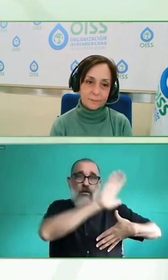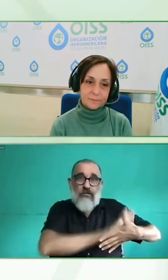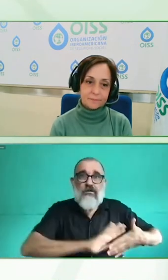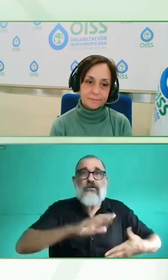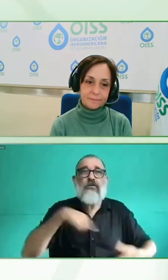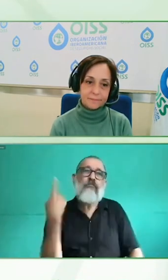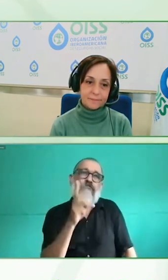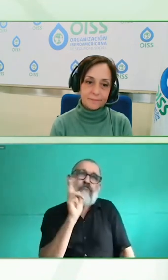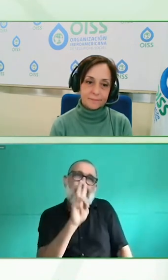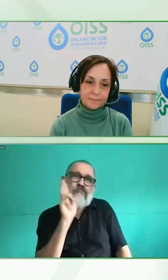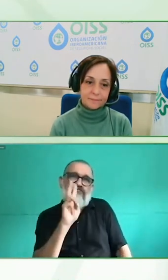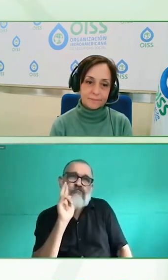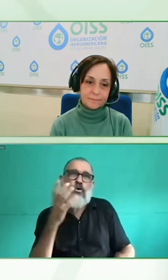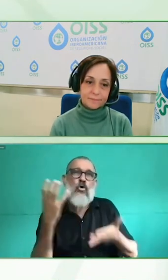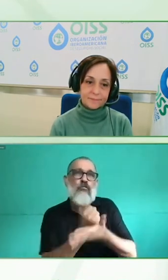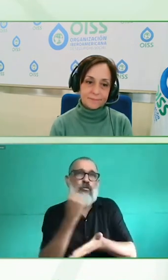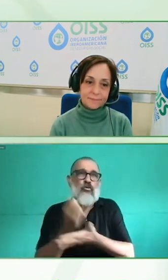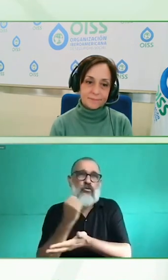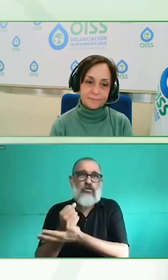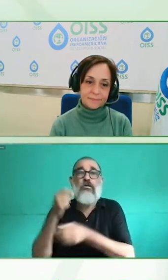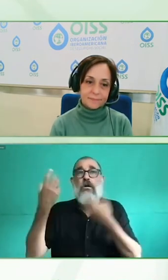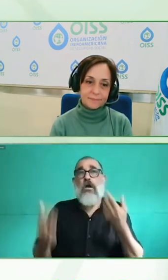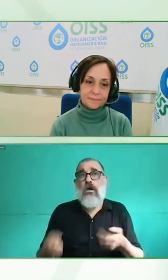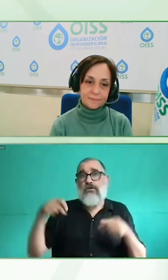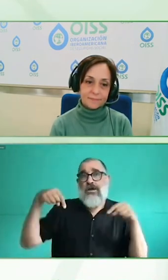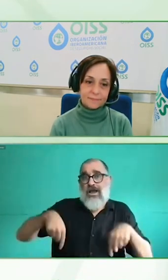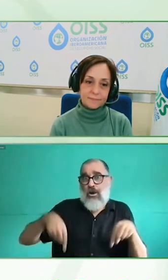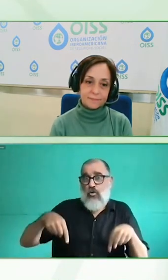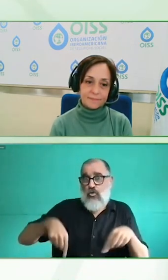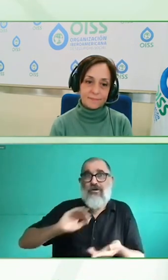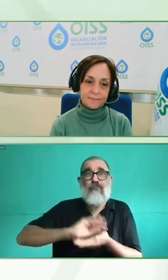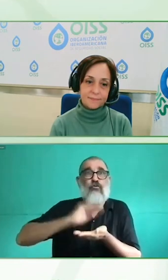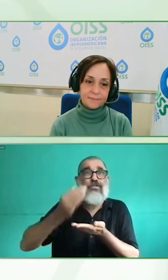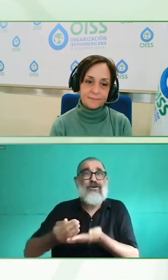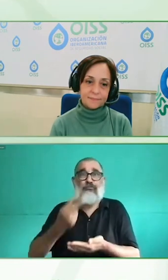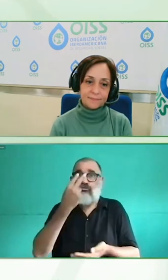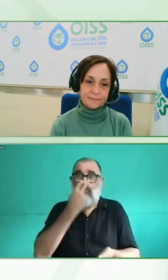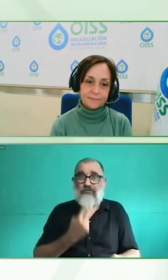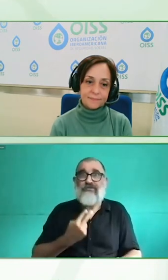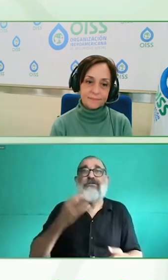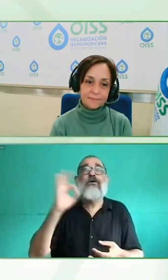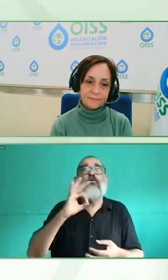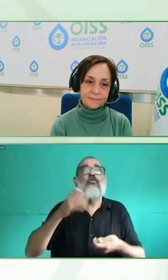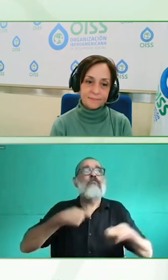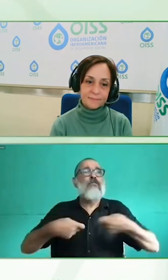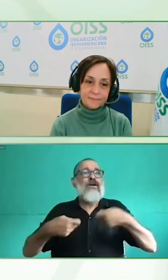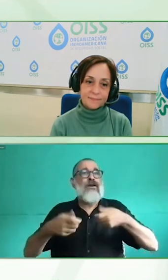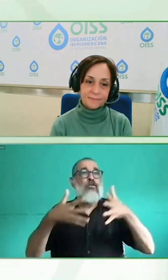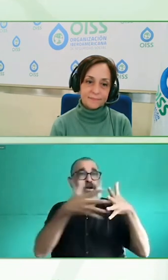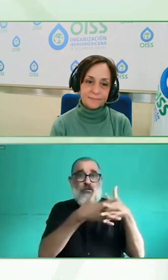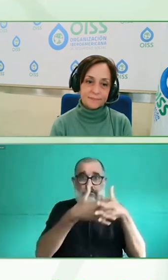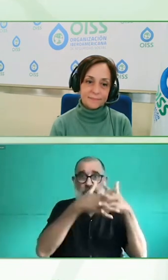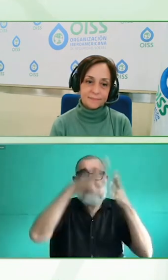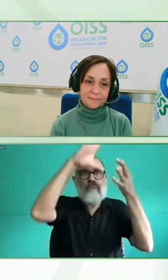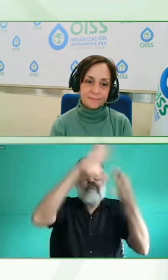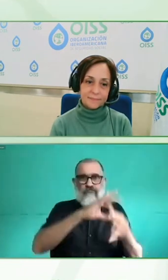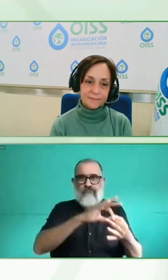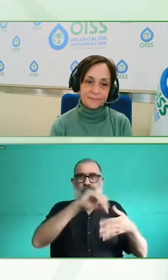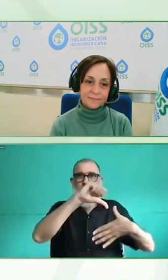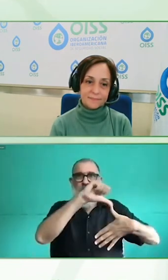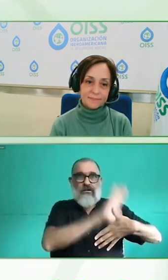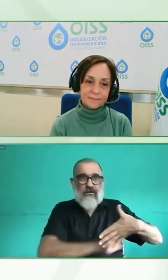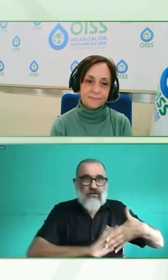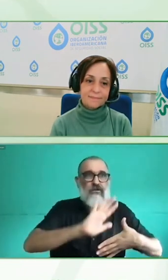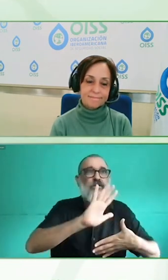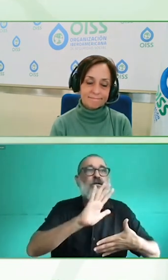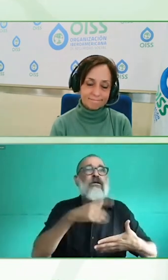probadas ya en ciertos mercados, ¿no? América Latina es muy diverso y eso es verdad. Eso es algo que uno tiene que entender bien y si metemos Caribe todavía más